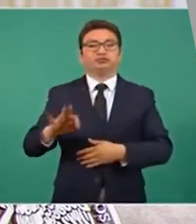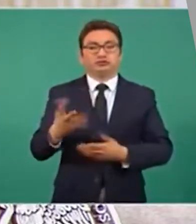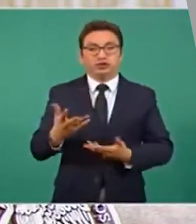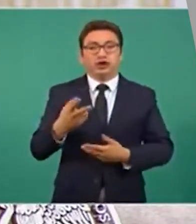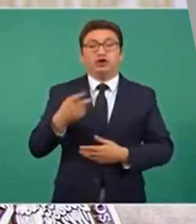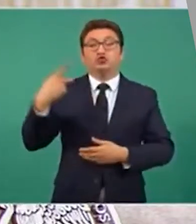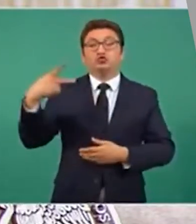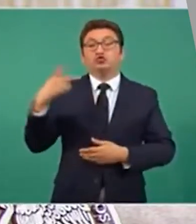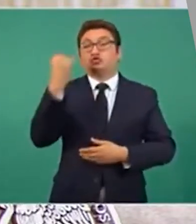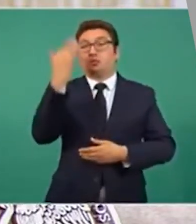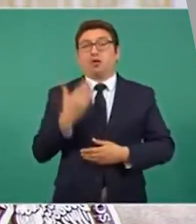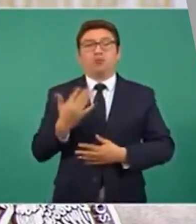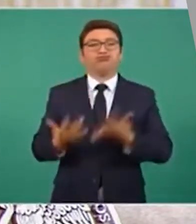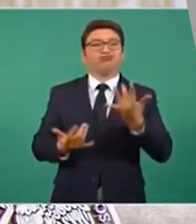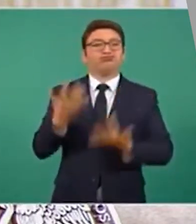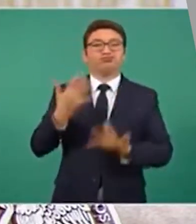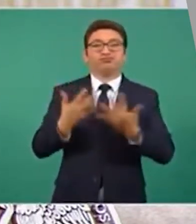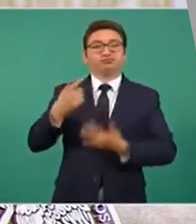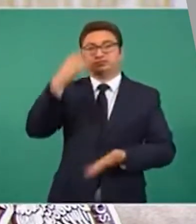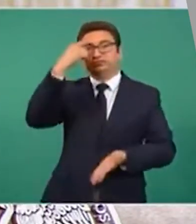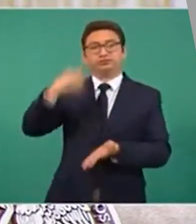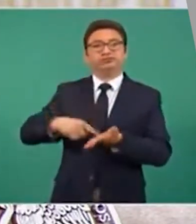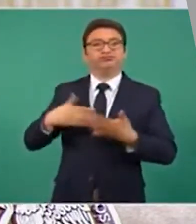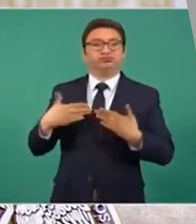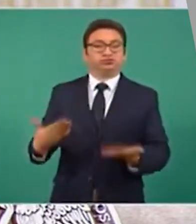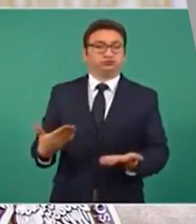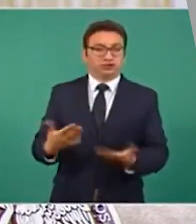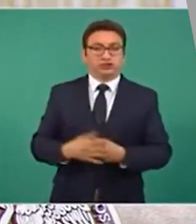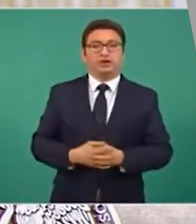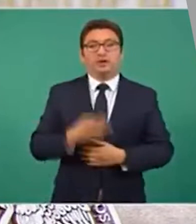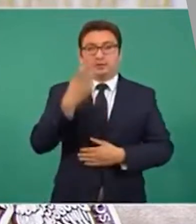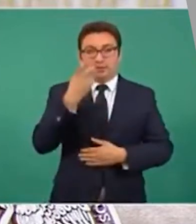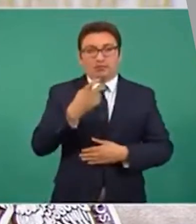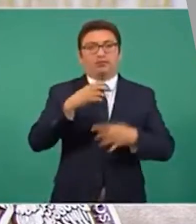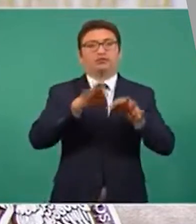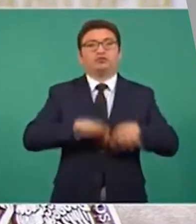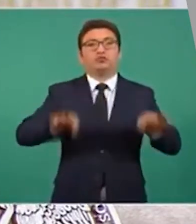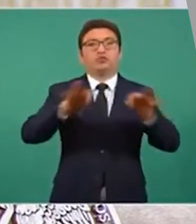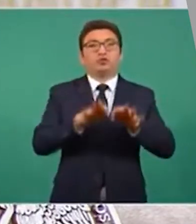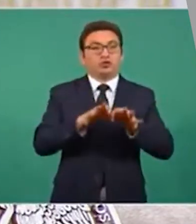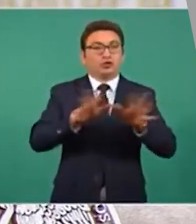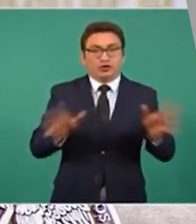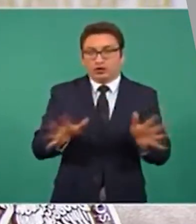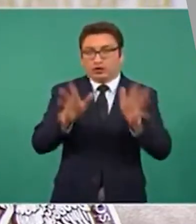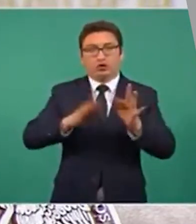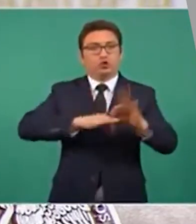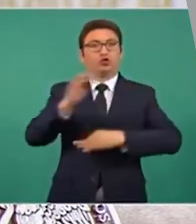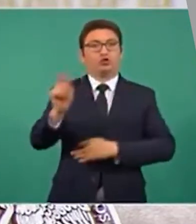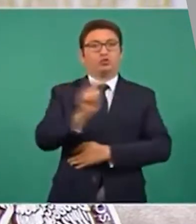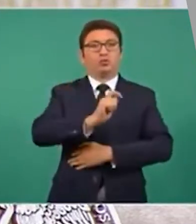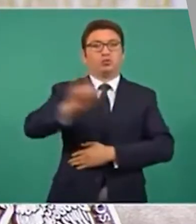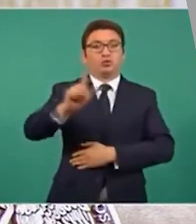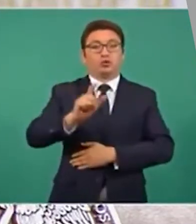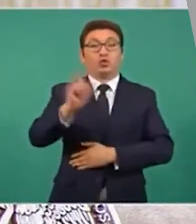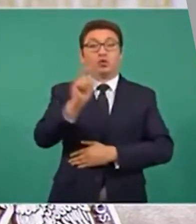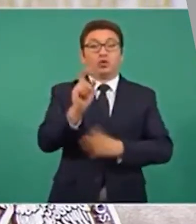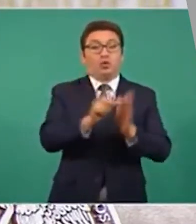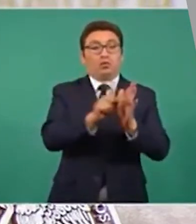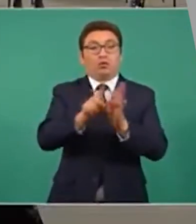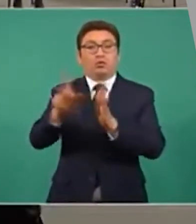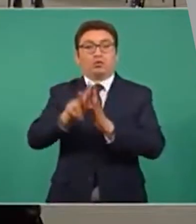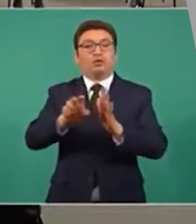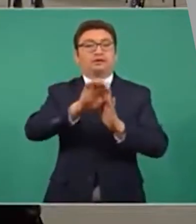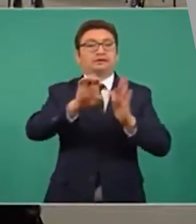prestigio y credibilidad. Por eso es importante promover el profesionalismo, la ética en el periodismo,